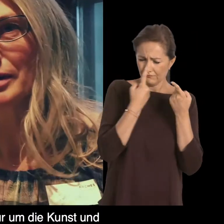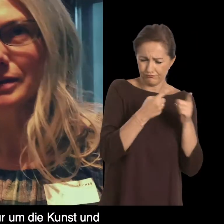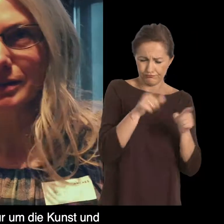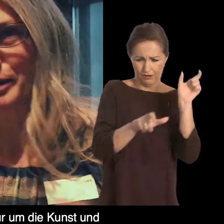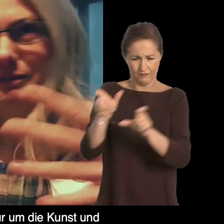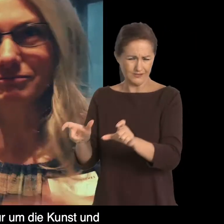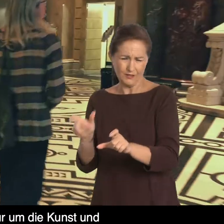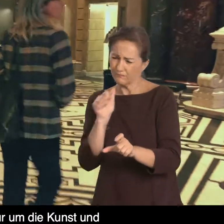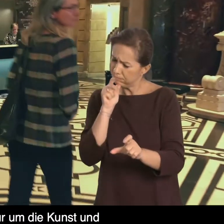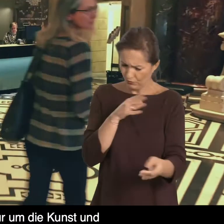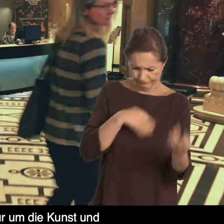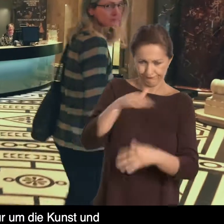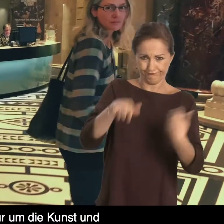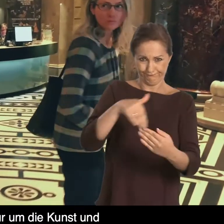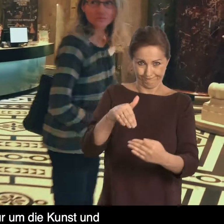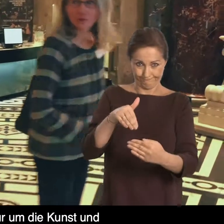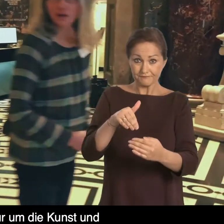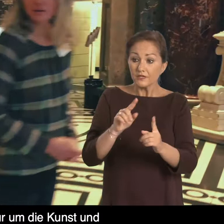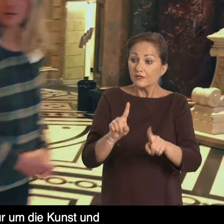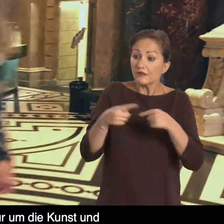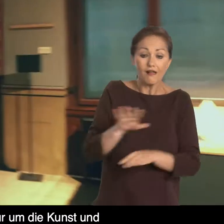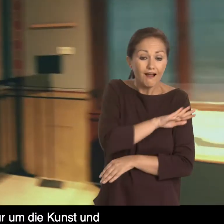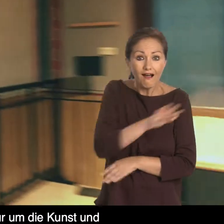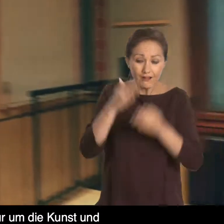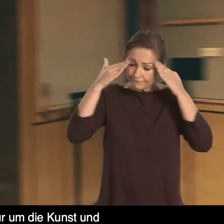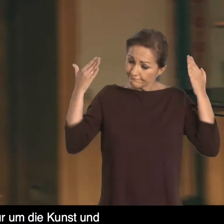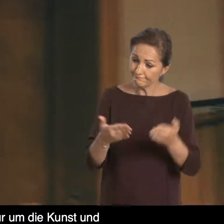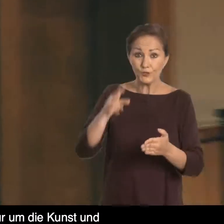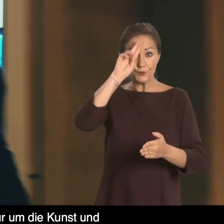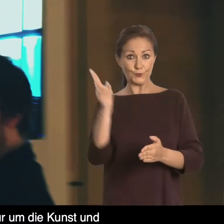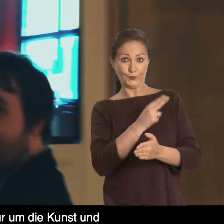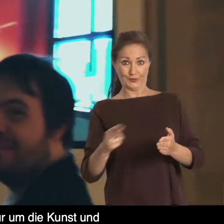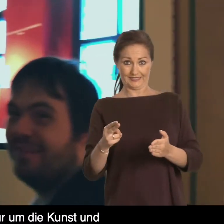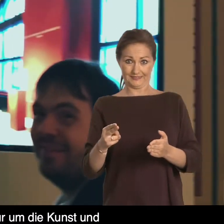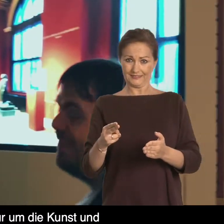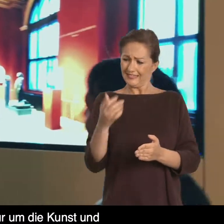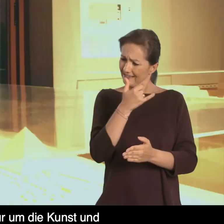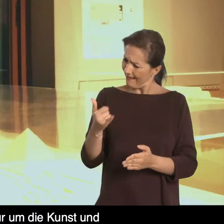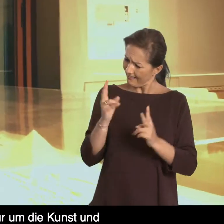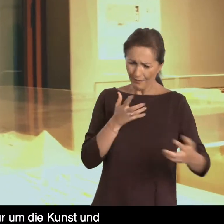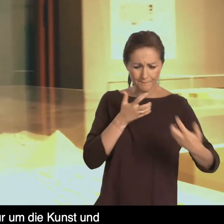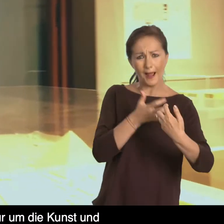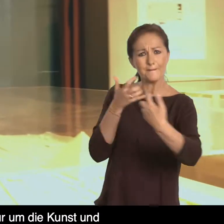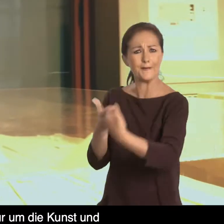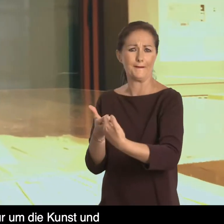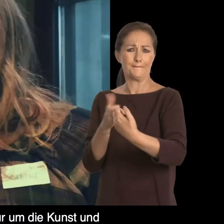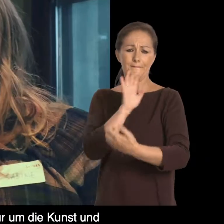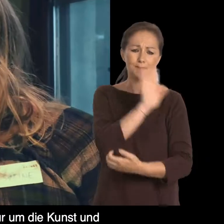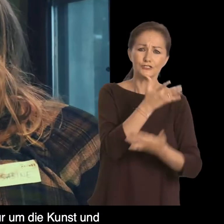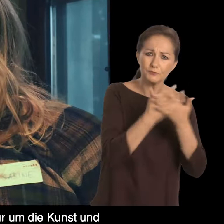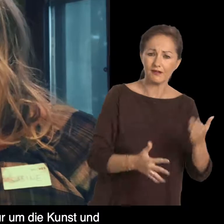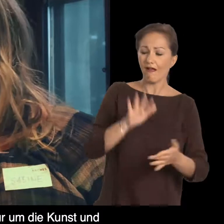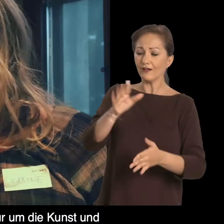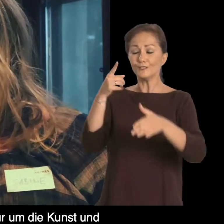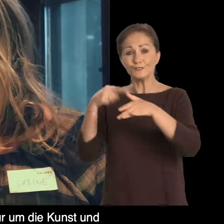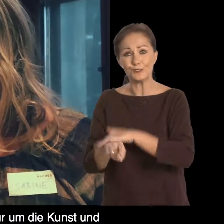viene. Es un montón cosas, y es solo un arte. Y todos los su lengua, su ingreso, sus intereses,